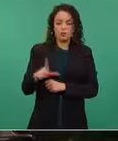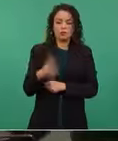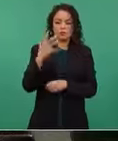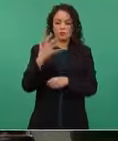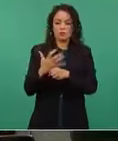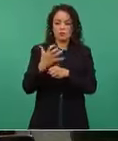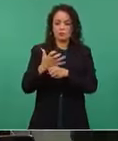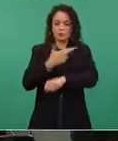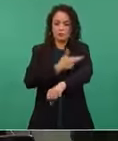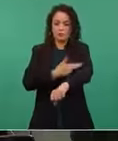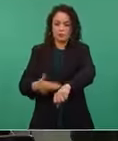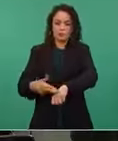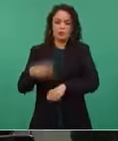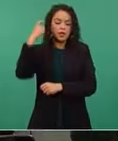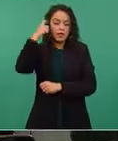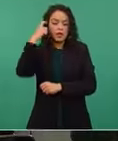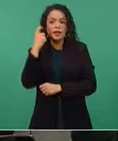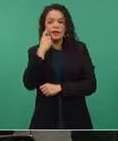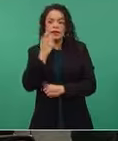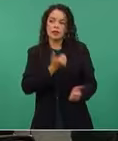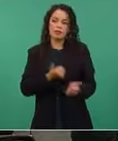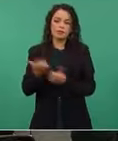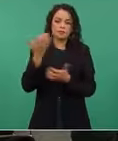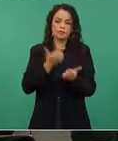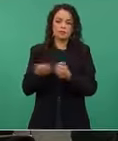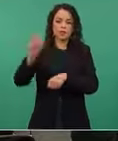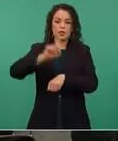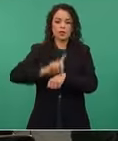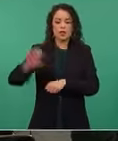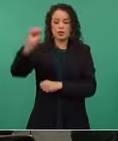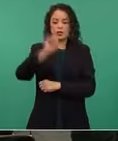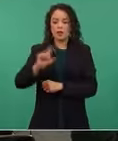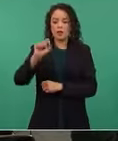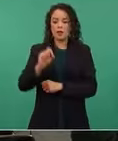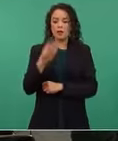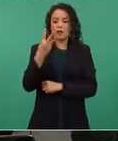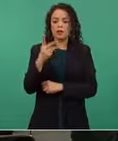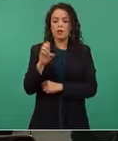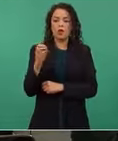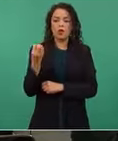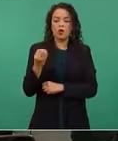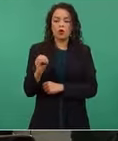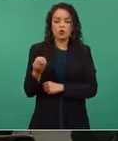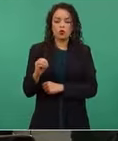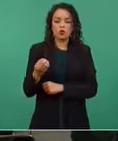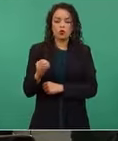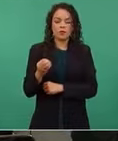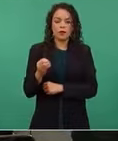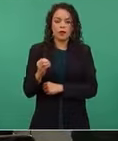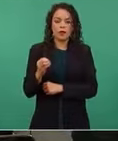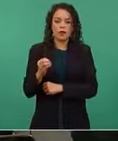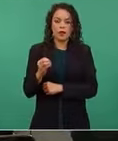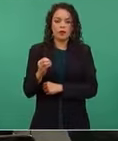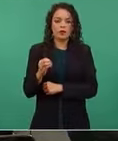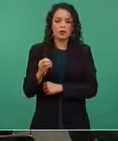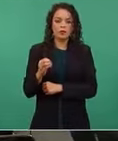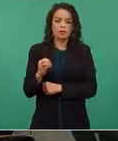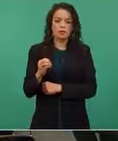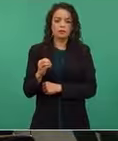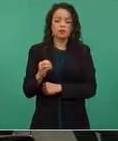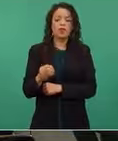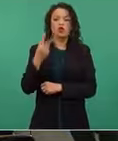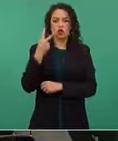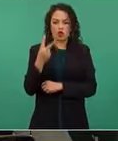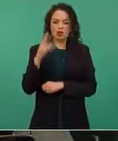Guerrero. Adelante, por favor. El día 23, sábado 23 de octubre, se realizó nuevamente dos